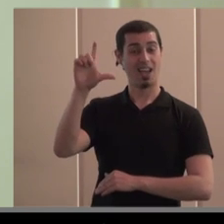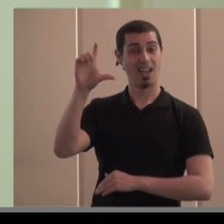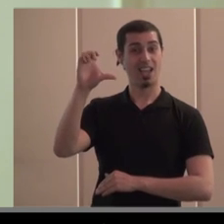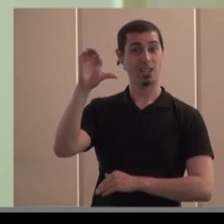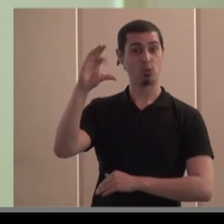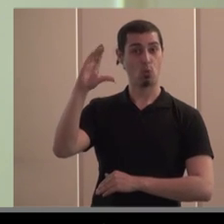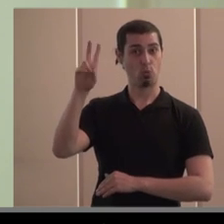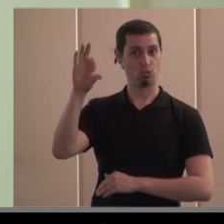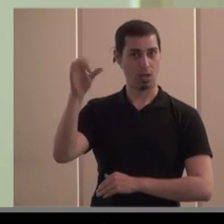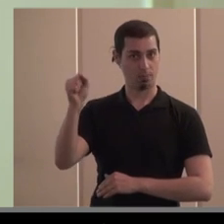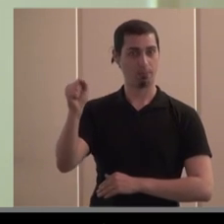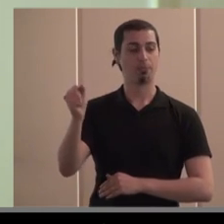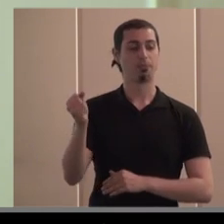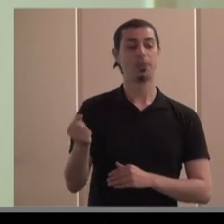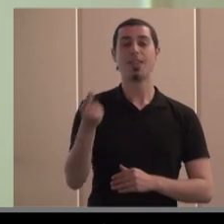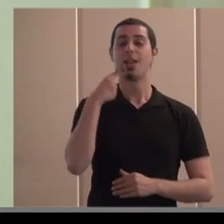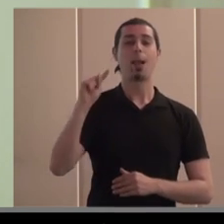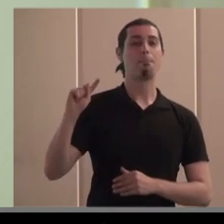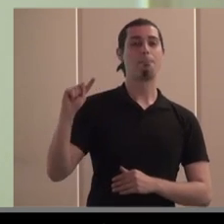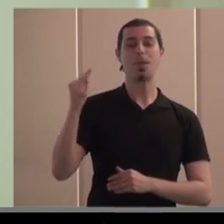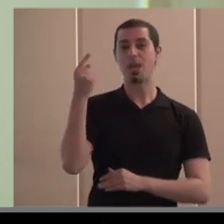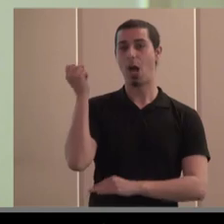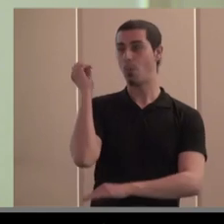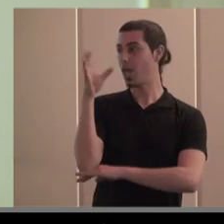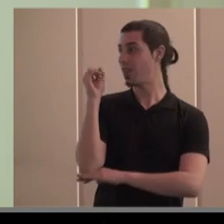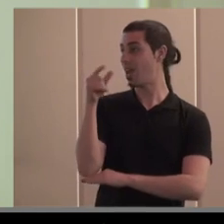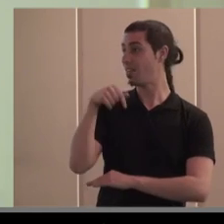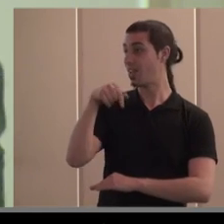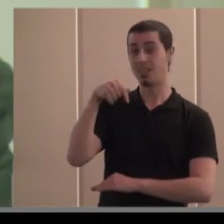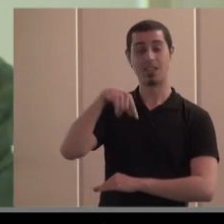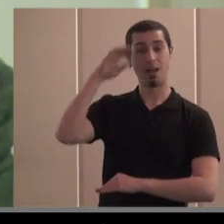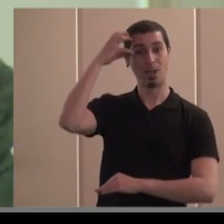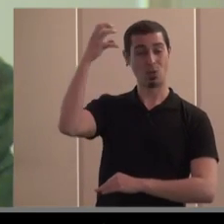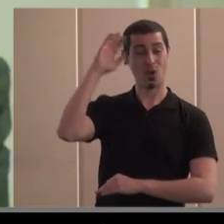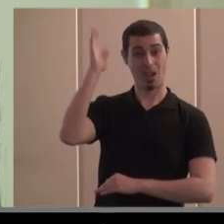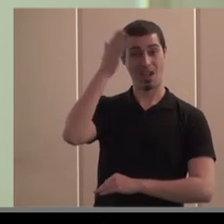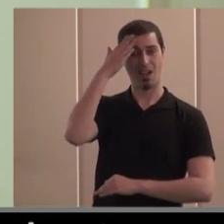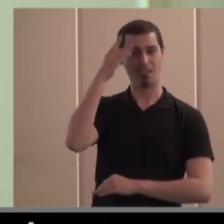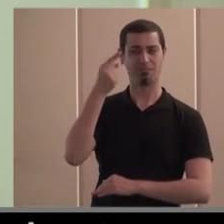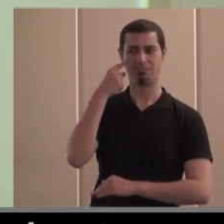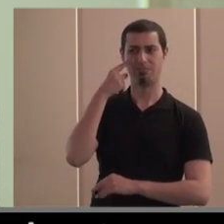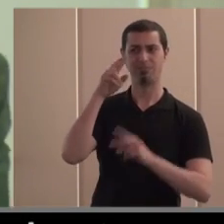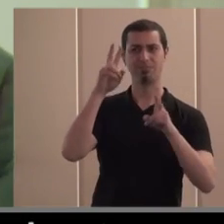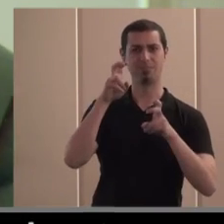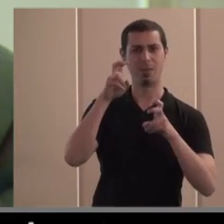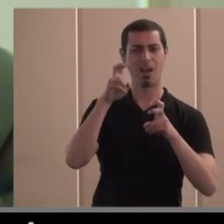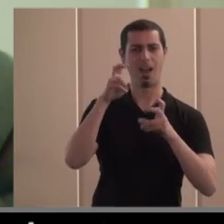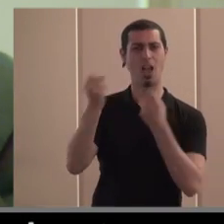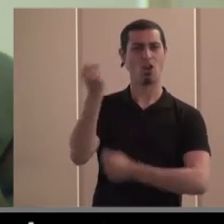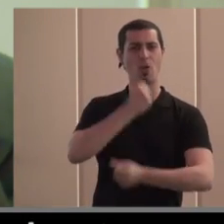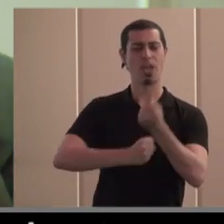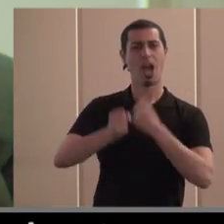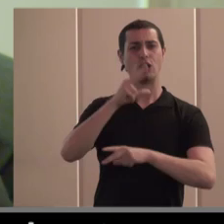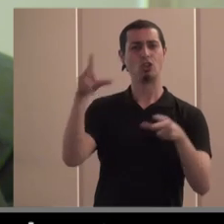yo diría que en la primera ponencia desde la patronal hemos visto cómo se mueve la flota de los barcos de la economía